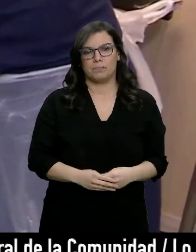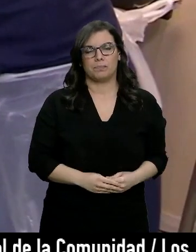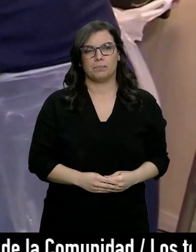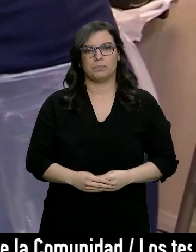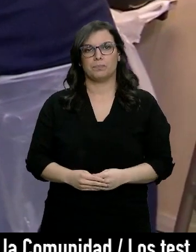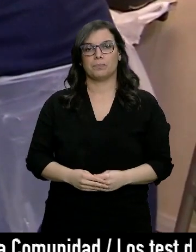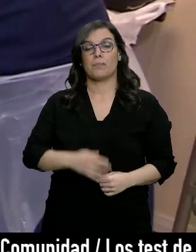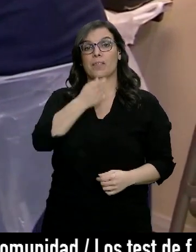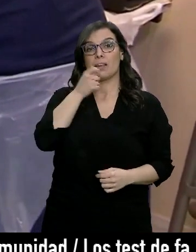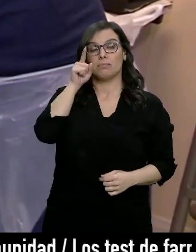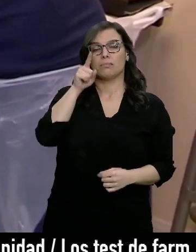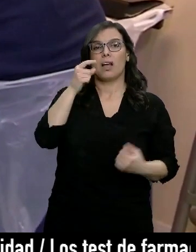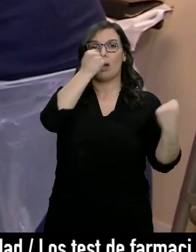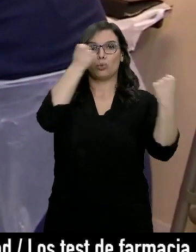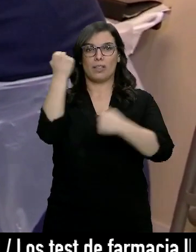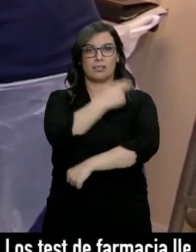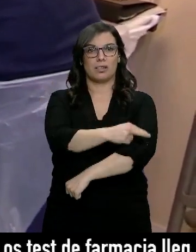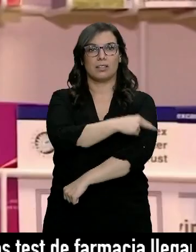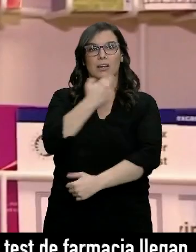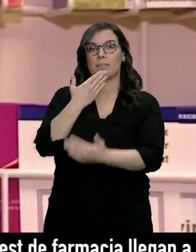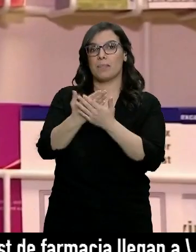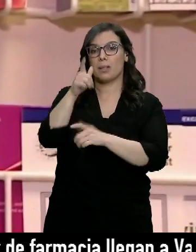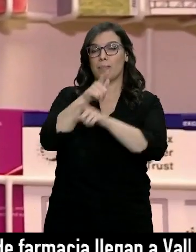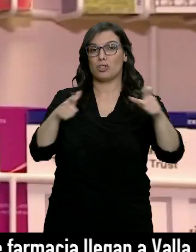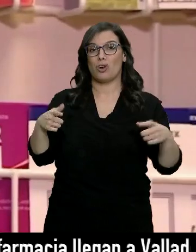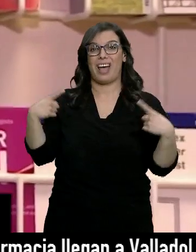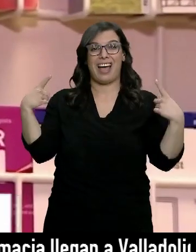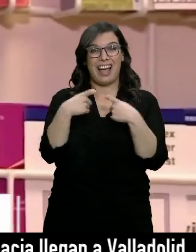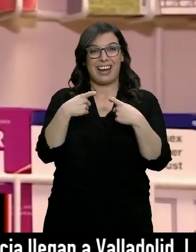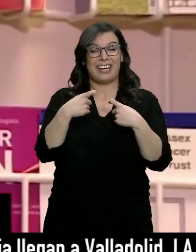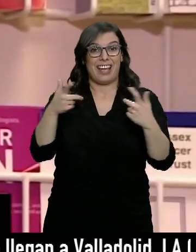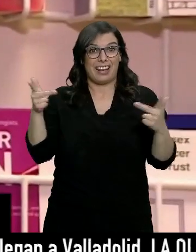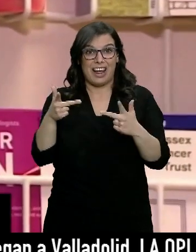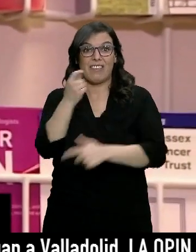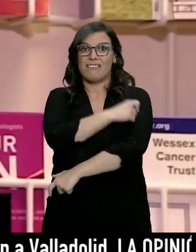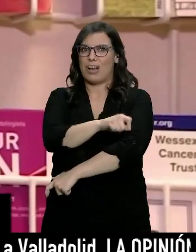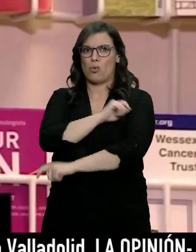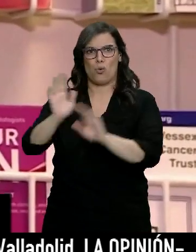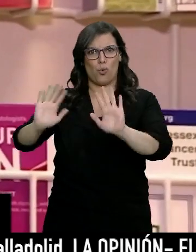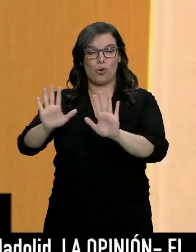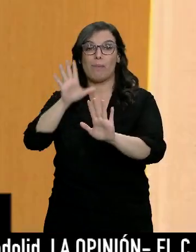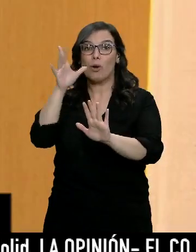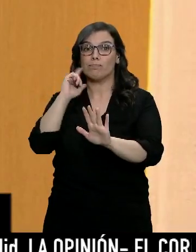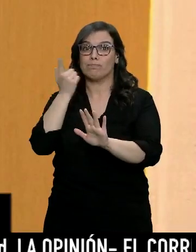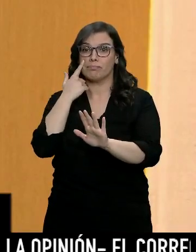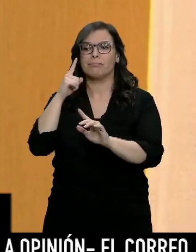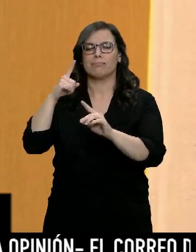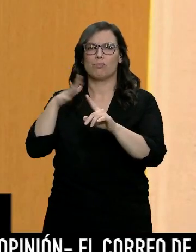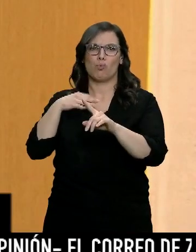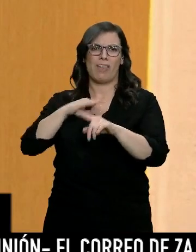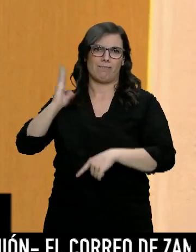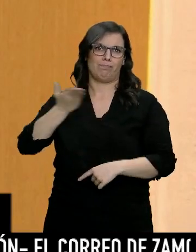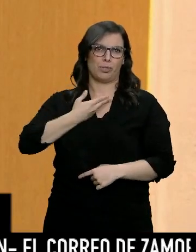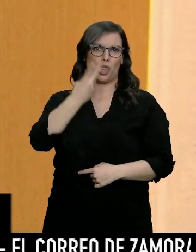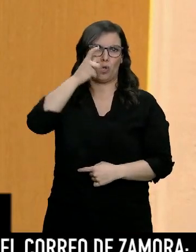En Reino Unido, las autoridades sanitarias han pedido a los alérgicos severos que no se vacunen porque se han detectado reacciones adversas